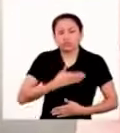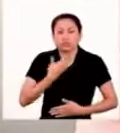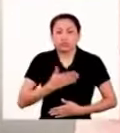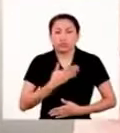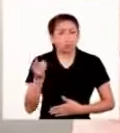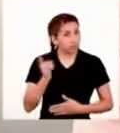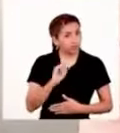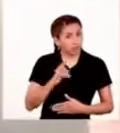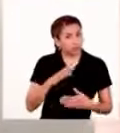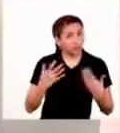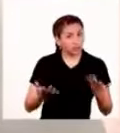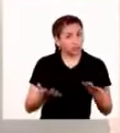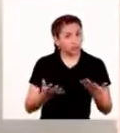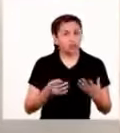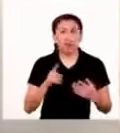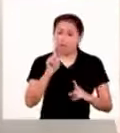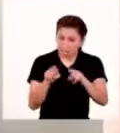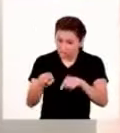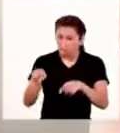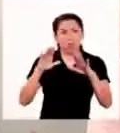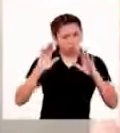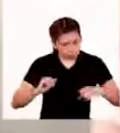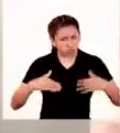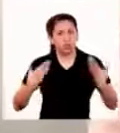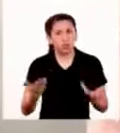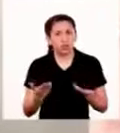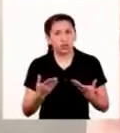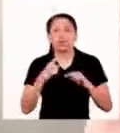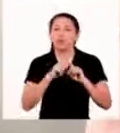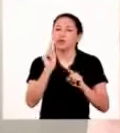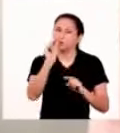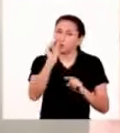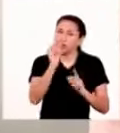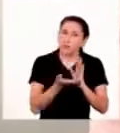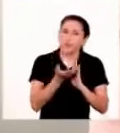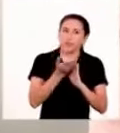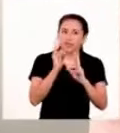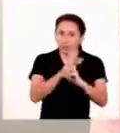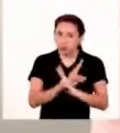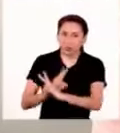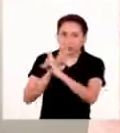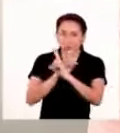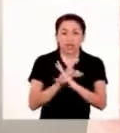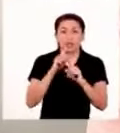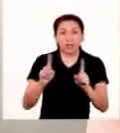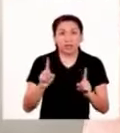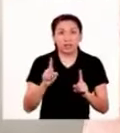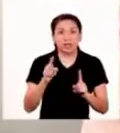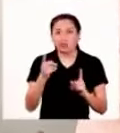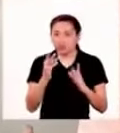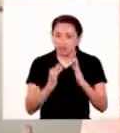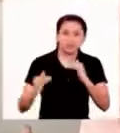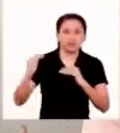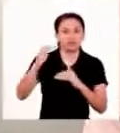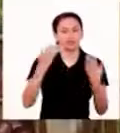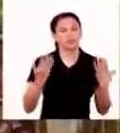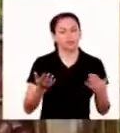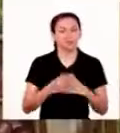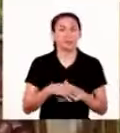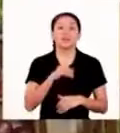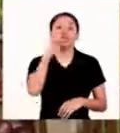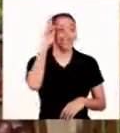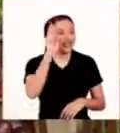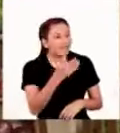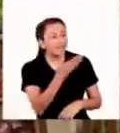hay cosas que ellos todavía pueden seguir haciendo claro, hay que cuidarlos un poco más pero no van a dejar su vida de lado eso